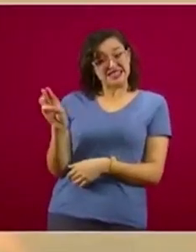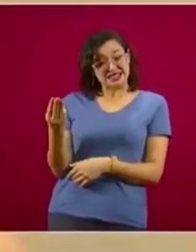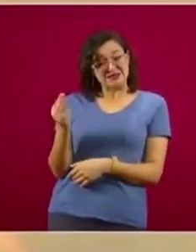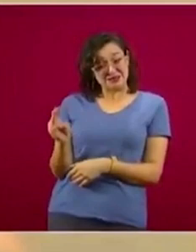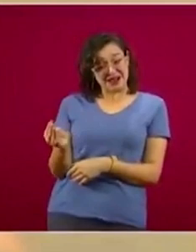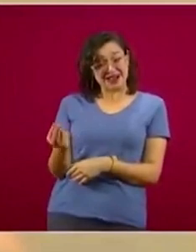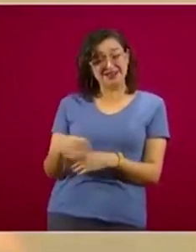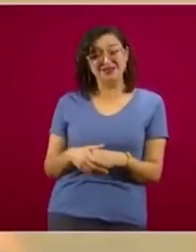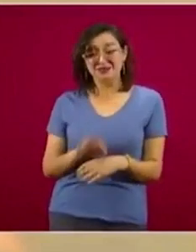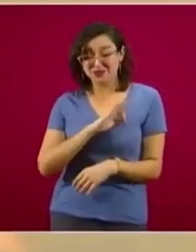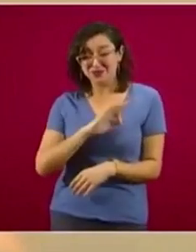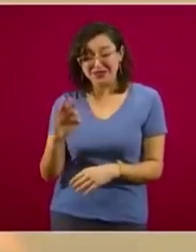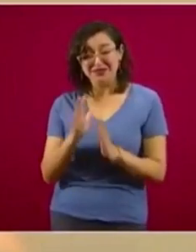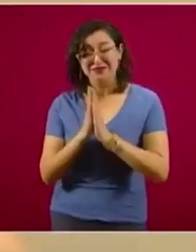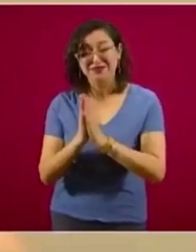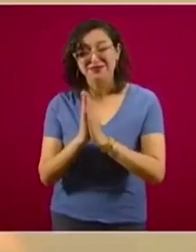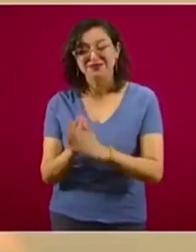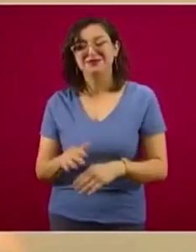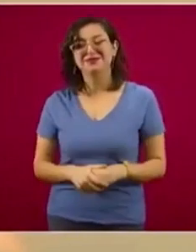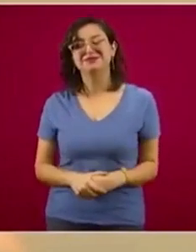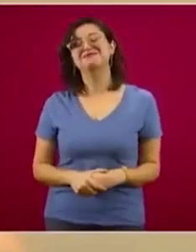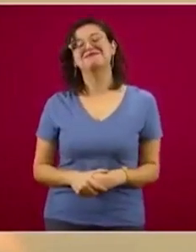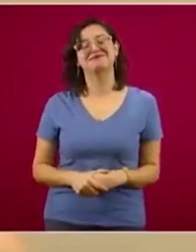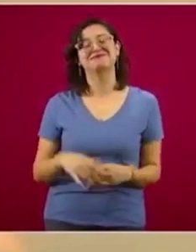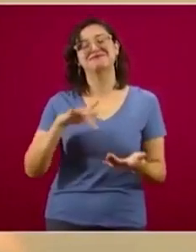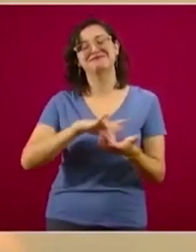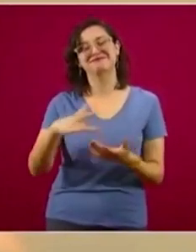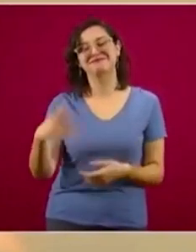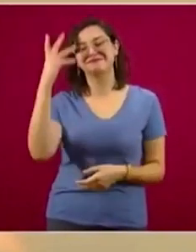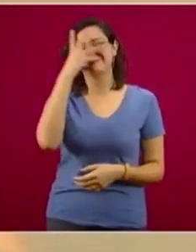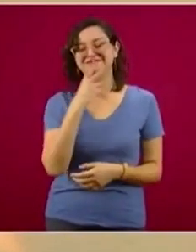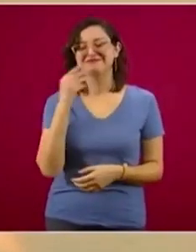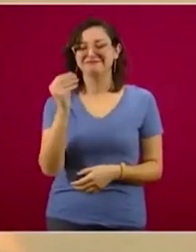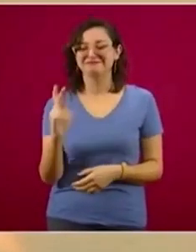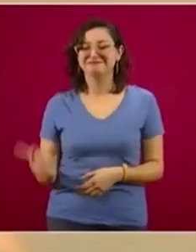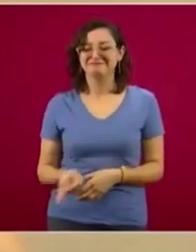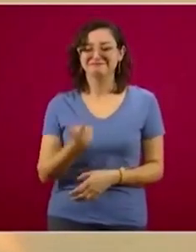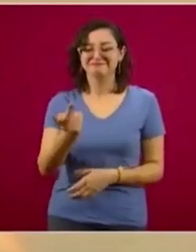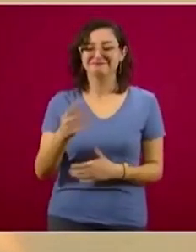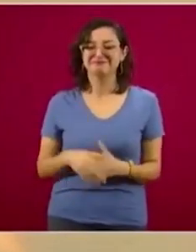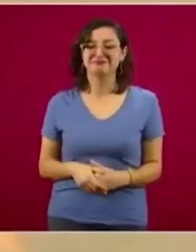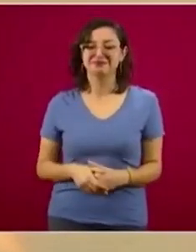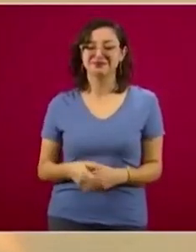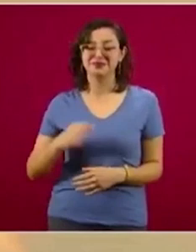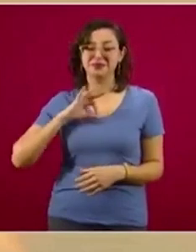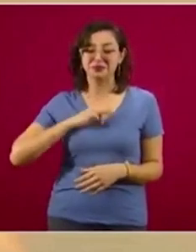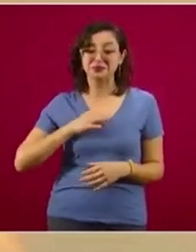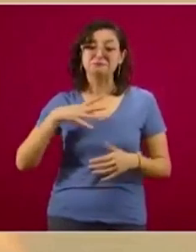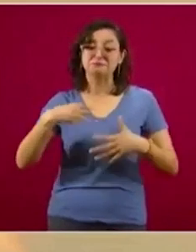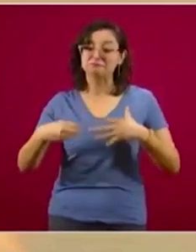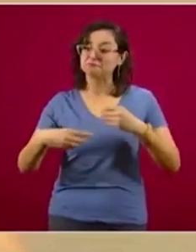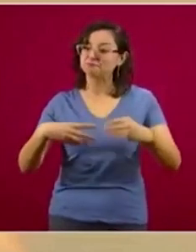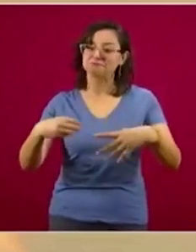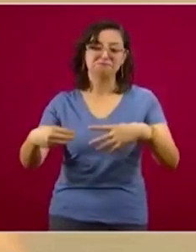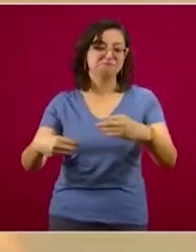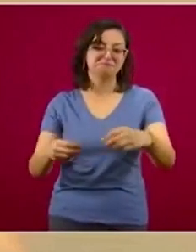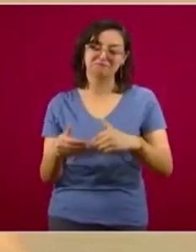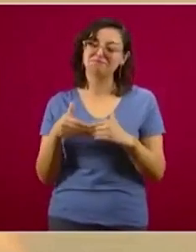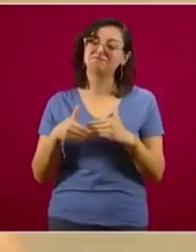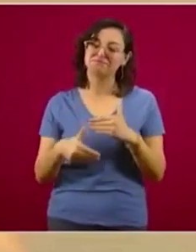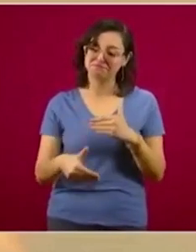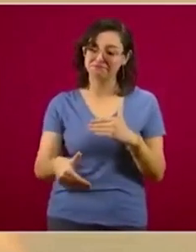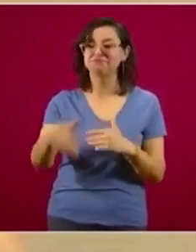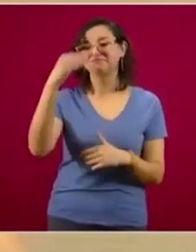Muchas gracias, Alexandra, qué bonita pregunta. Mira, la epidemia se va, todavía nos faltan varias semanas.